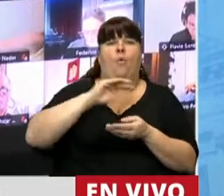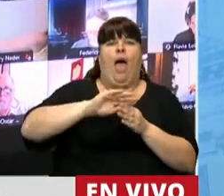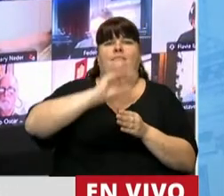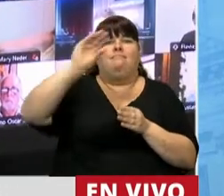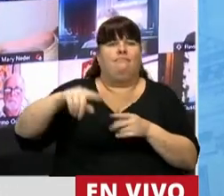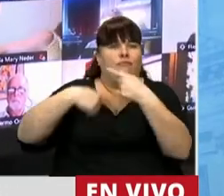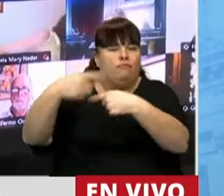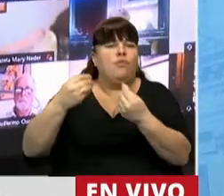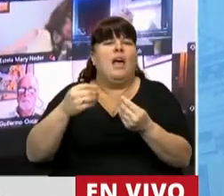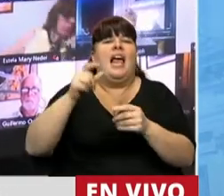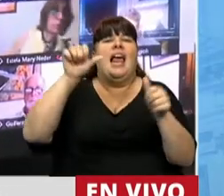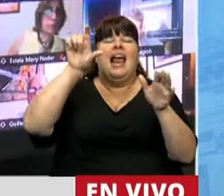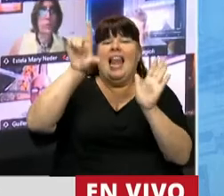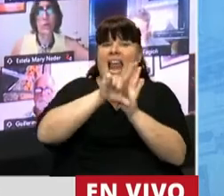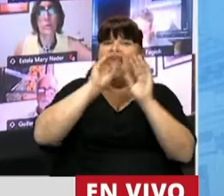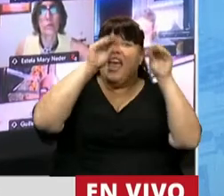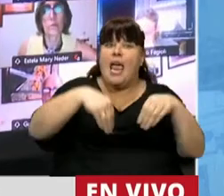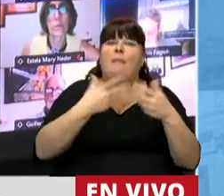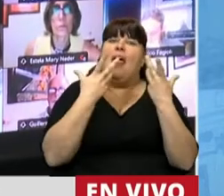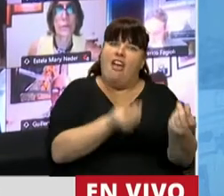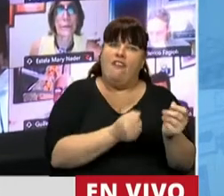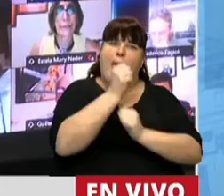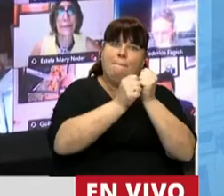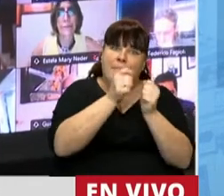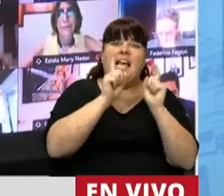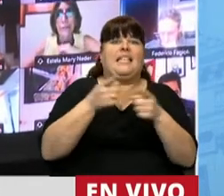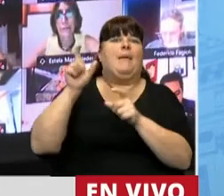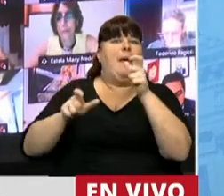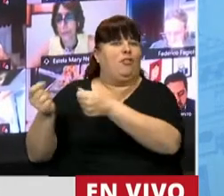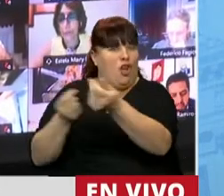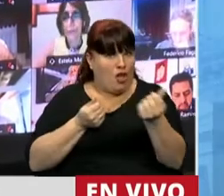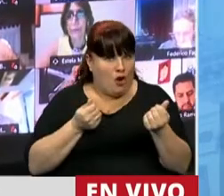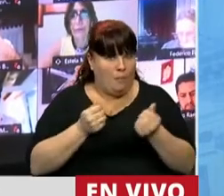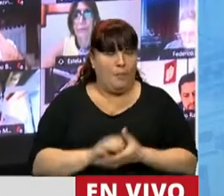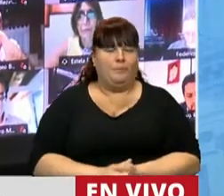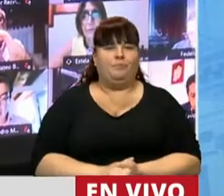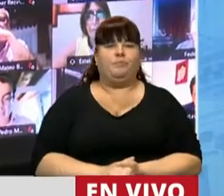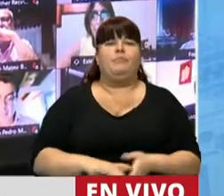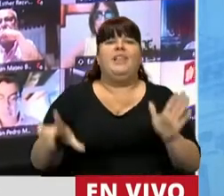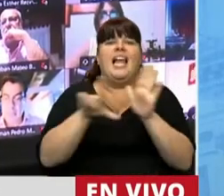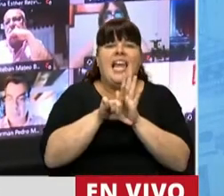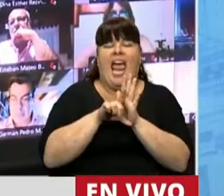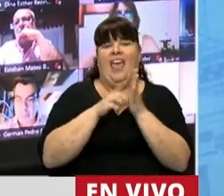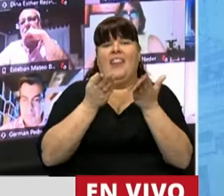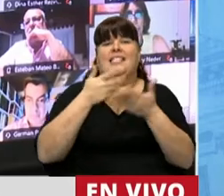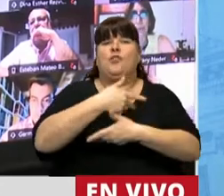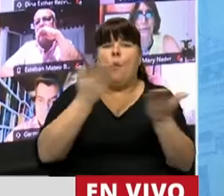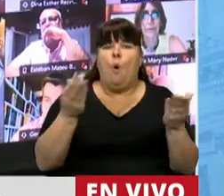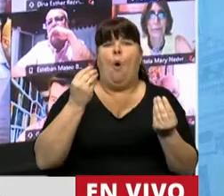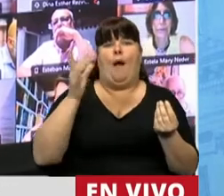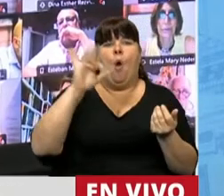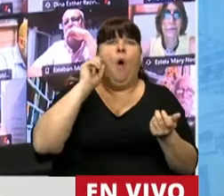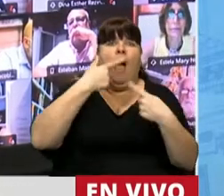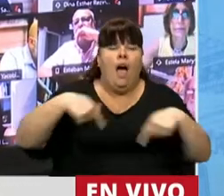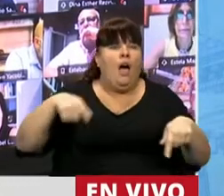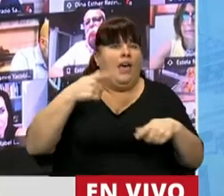deuda, la ley de quiebra que protege a las pimas y a los consumidores, la ley de los servicios públicos, para que los servicios sean